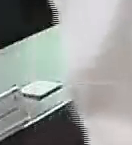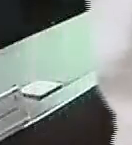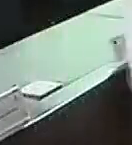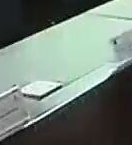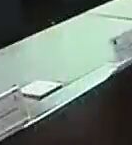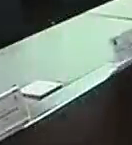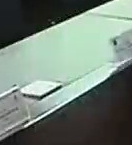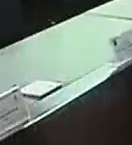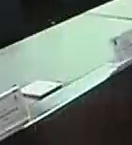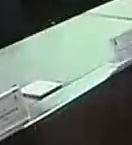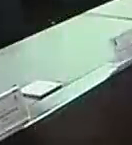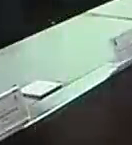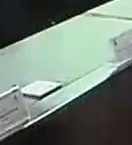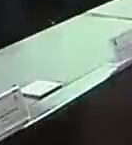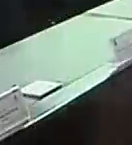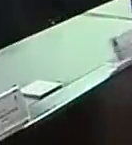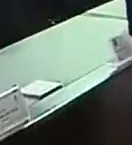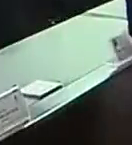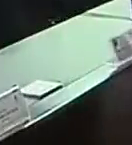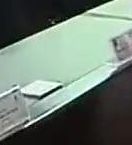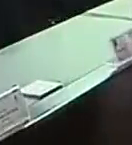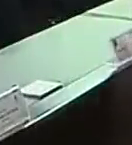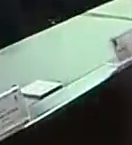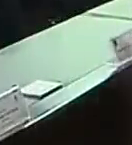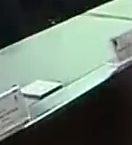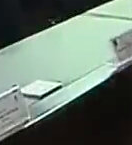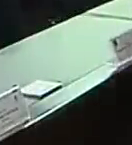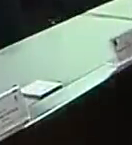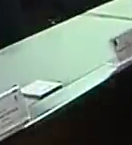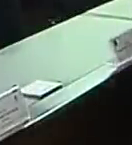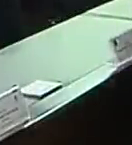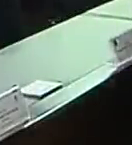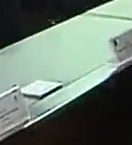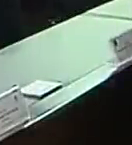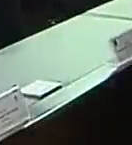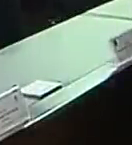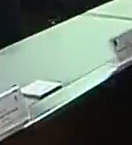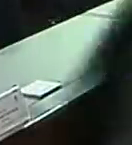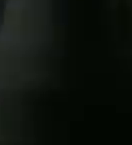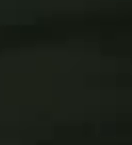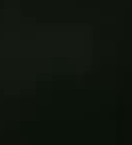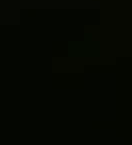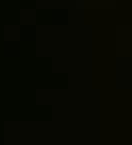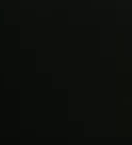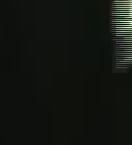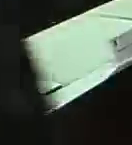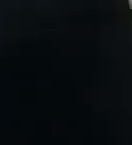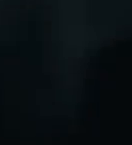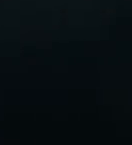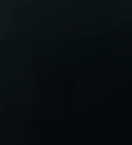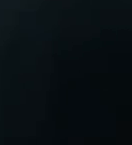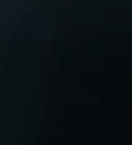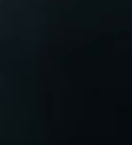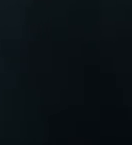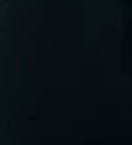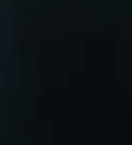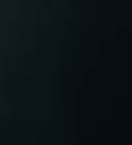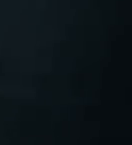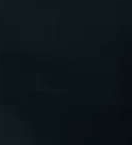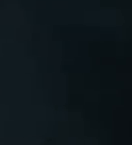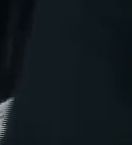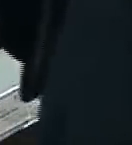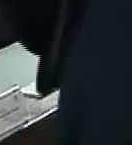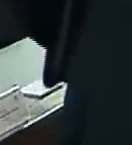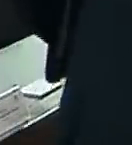contó con el derecho de palabra otorgado al diputado Enrique Ramos por el Partido Socialista Unido de Venezuela y